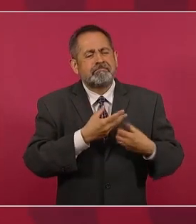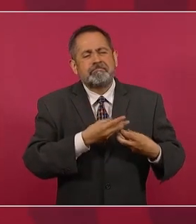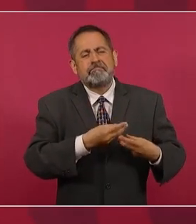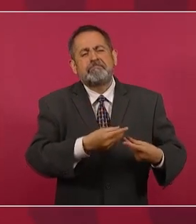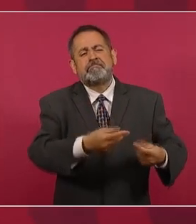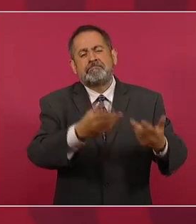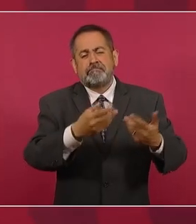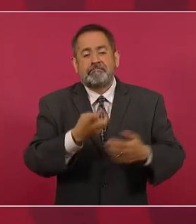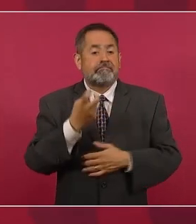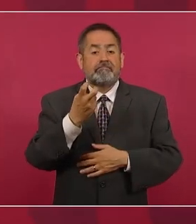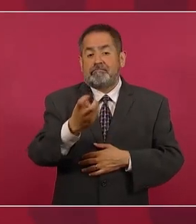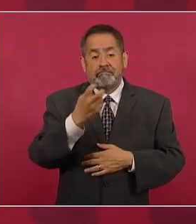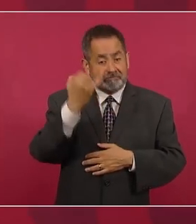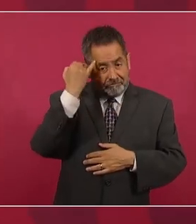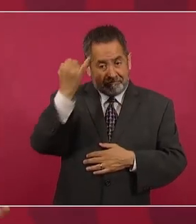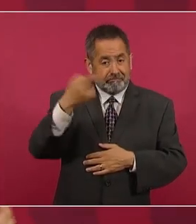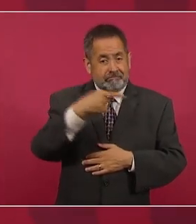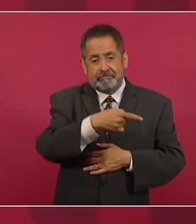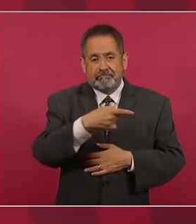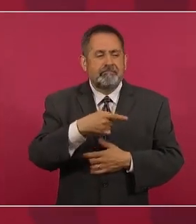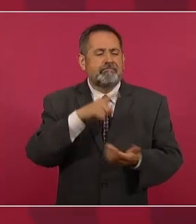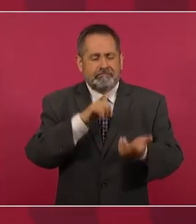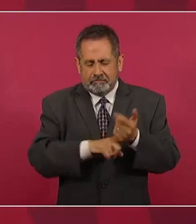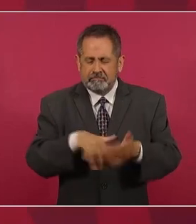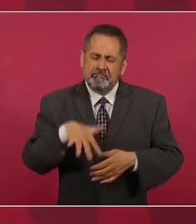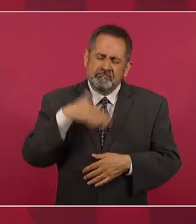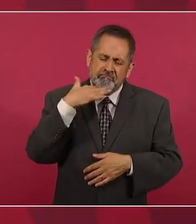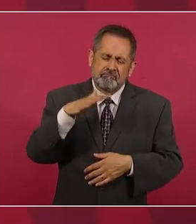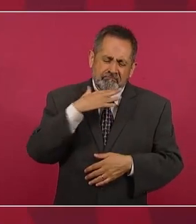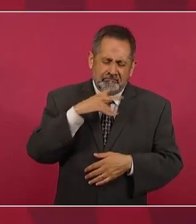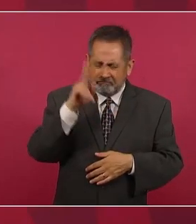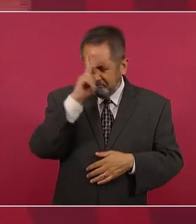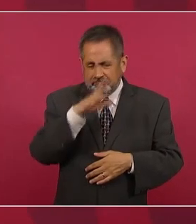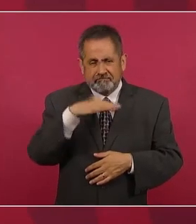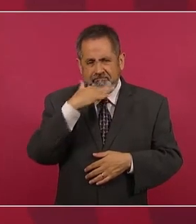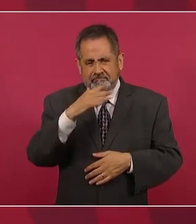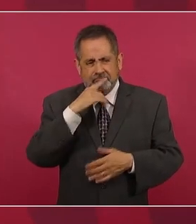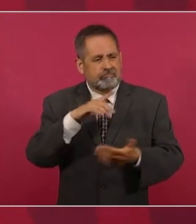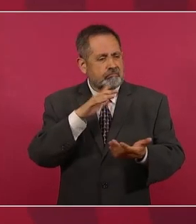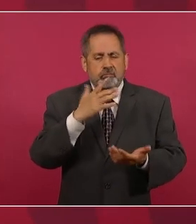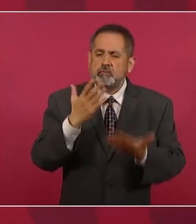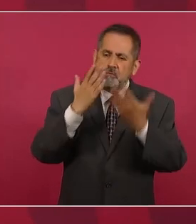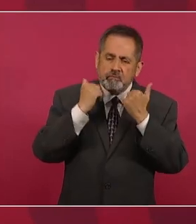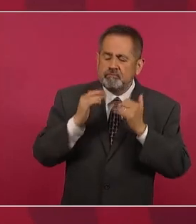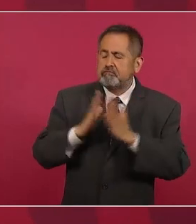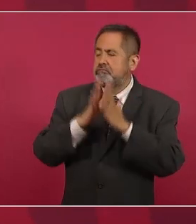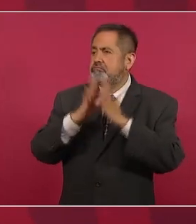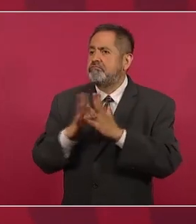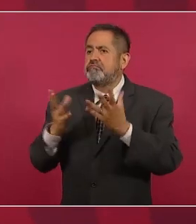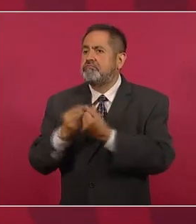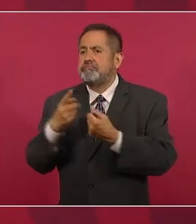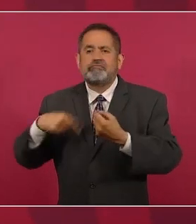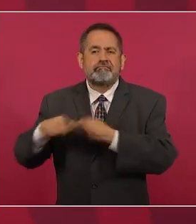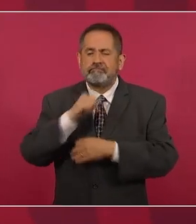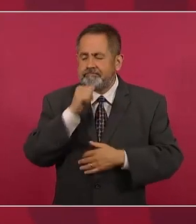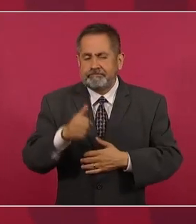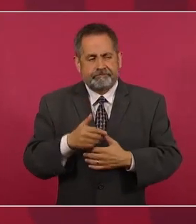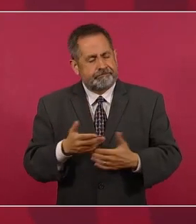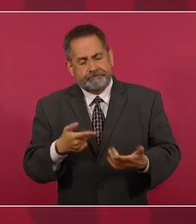el sistema antidemocrático y corrupto que se mantenía en el país. Bueno,